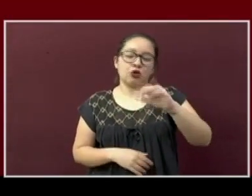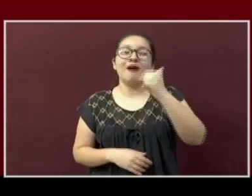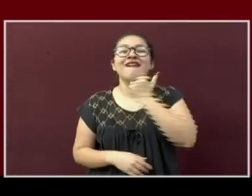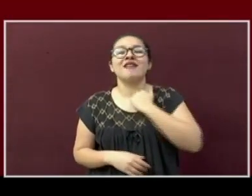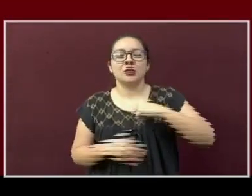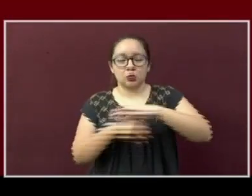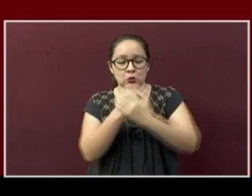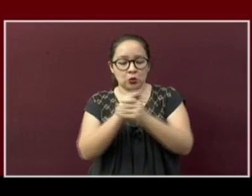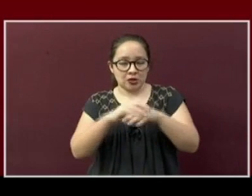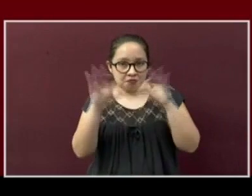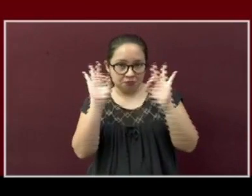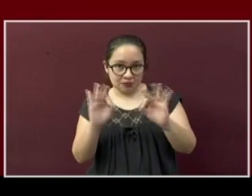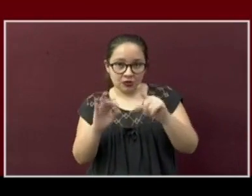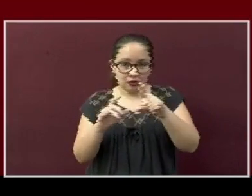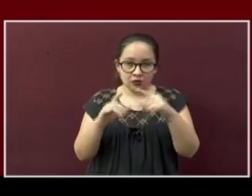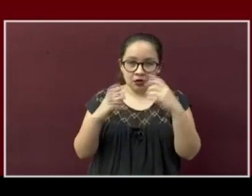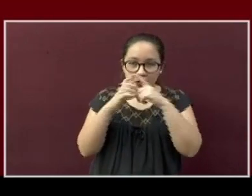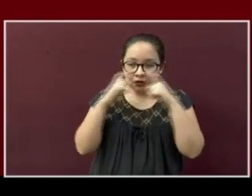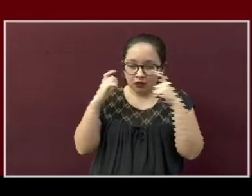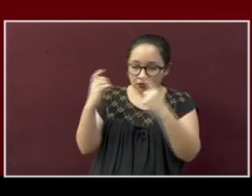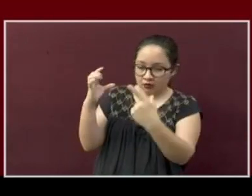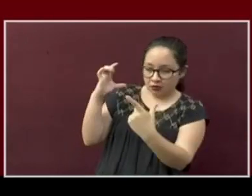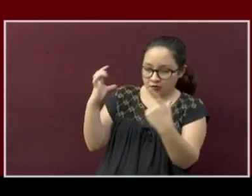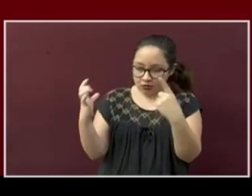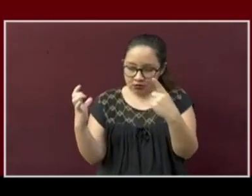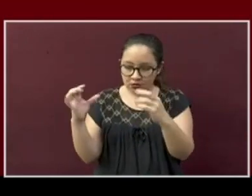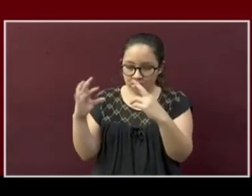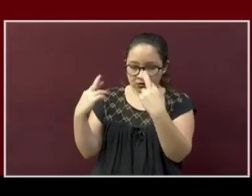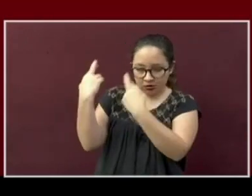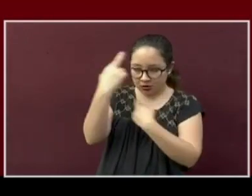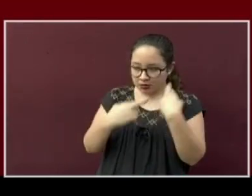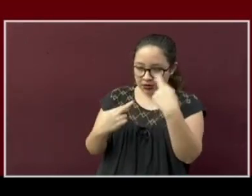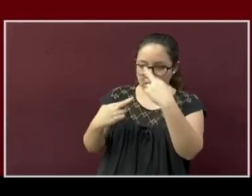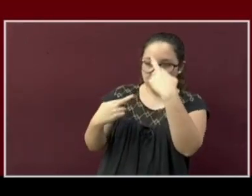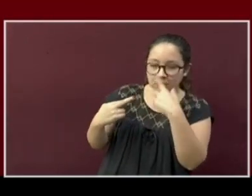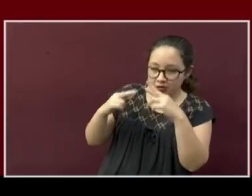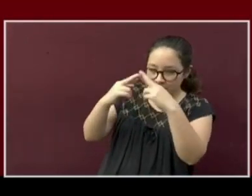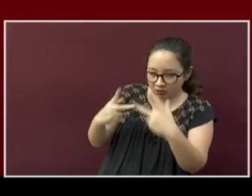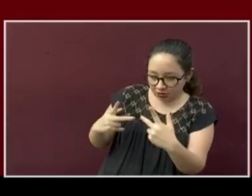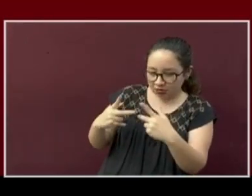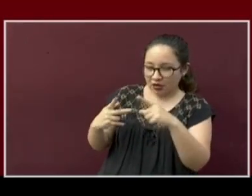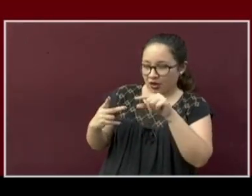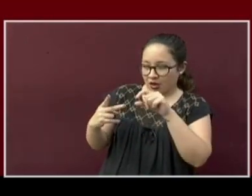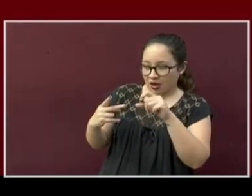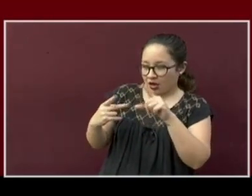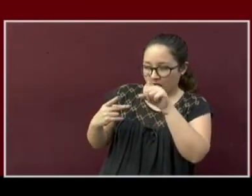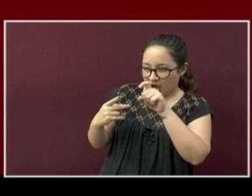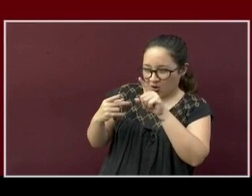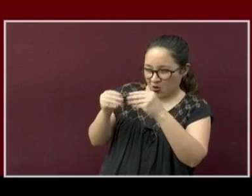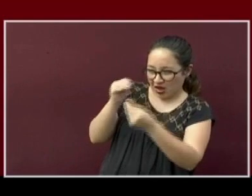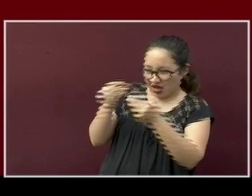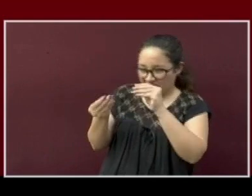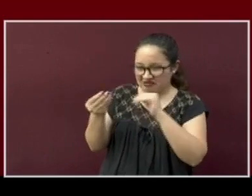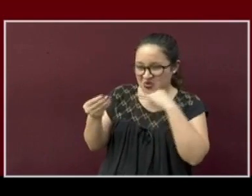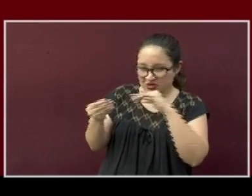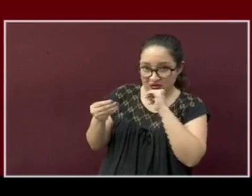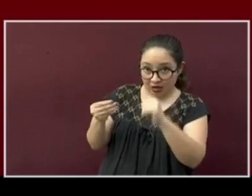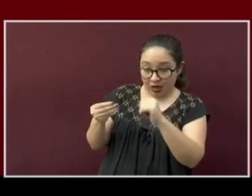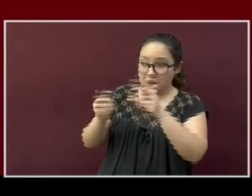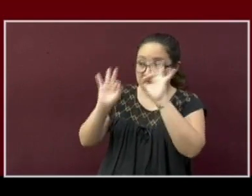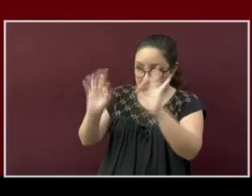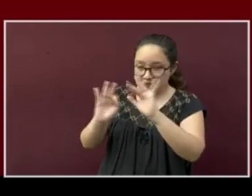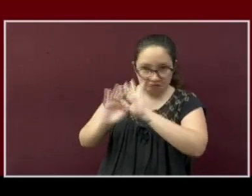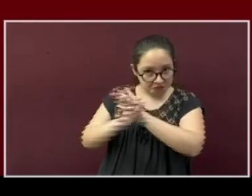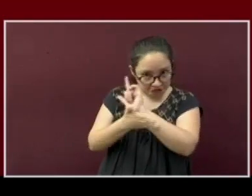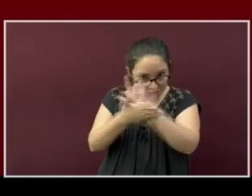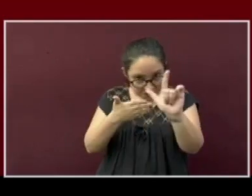húmedo o dañado. Posterior a esto, ponerse la mascarilla procurando que cubra perfectamente boca, nariz